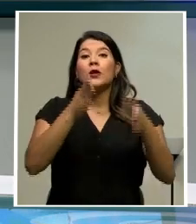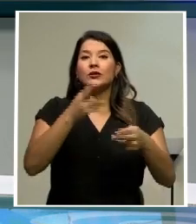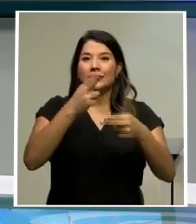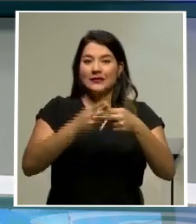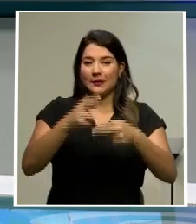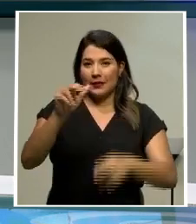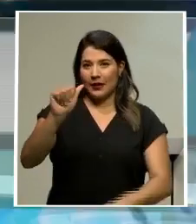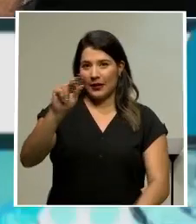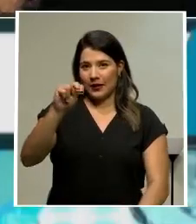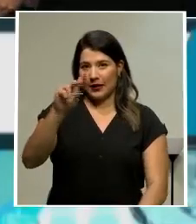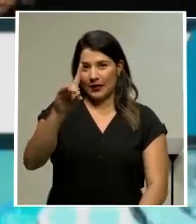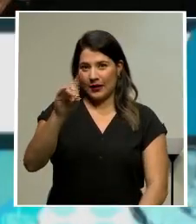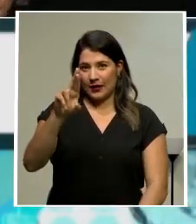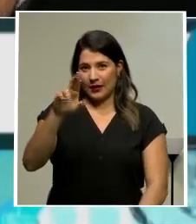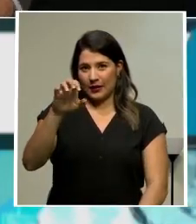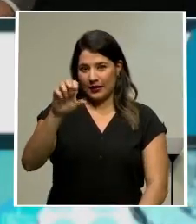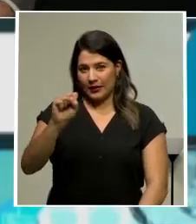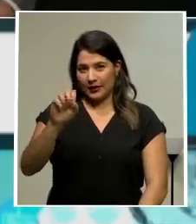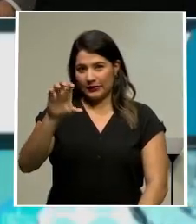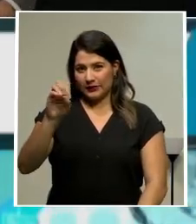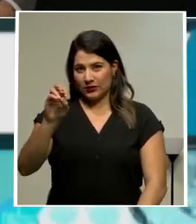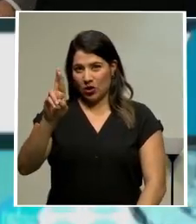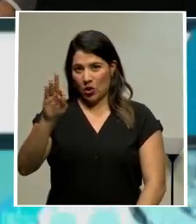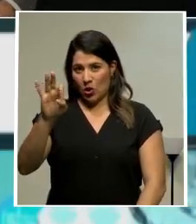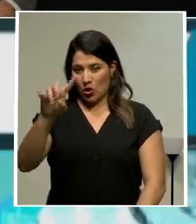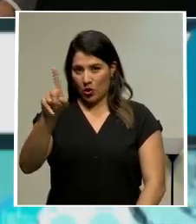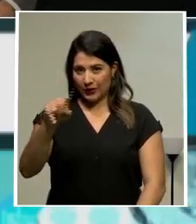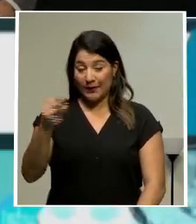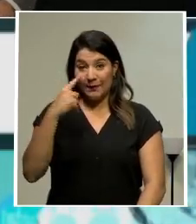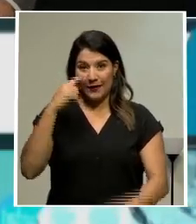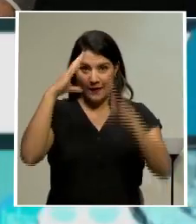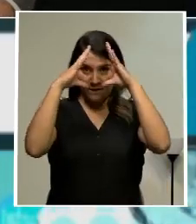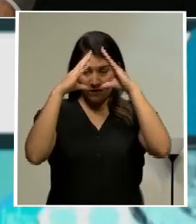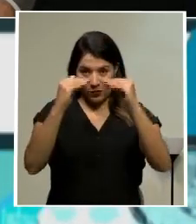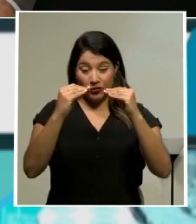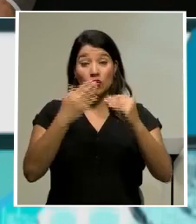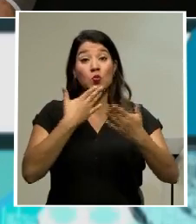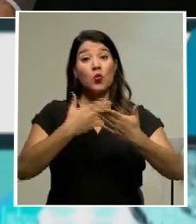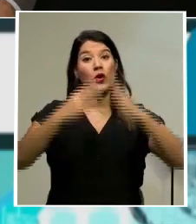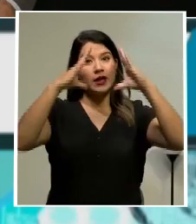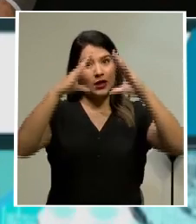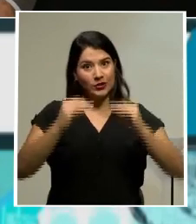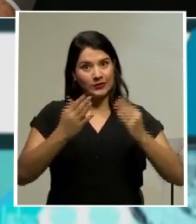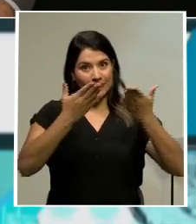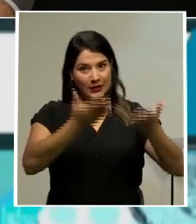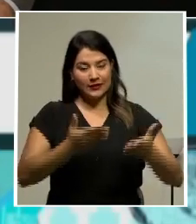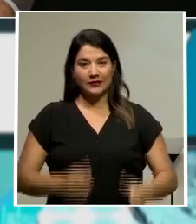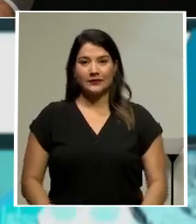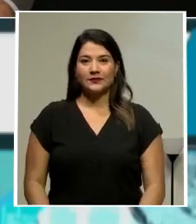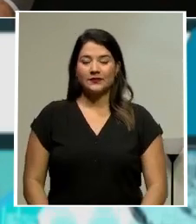Ortiz para conocer más detalles de este caso. Buenas noches, Andrés. Adelante.